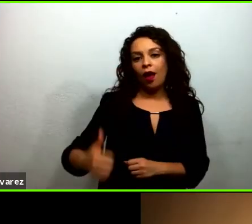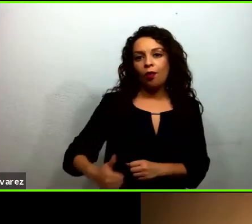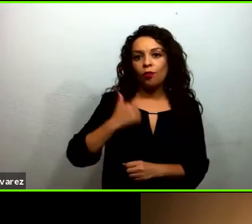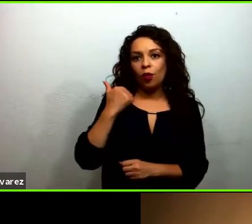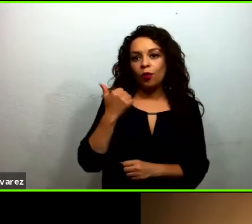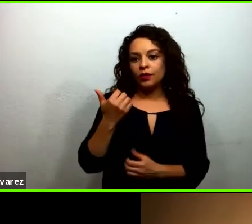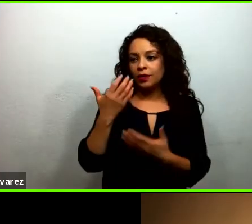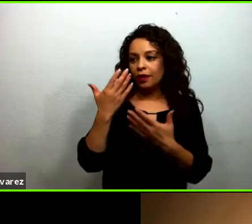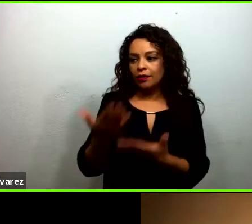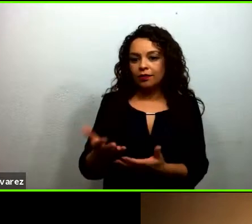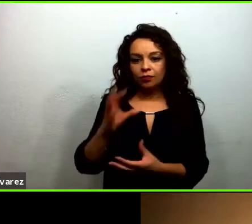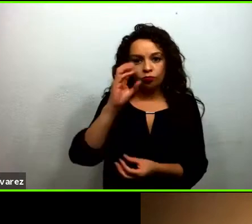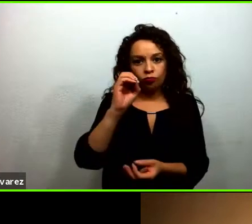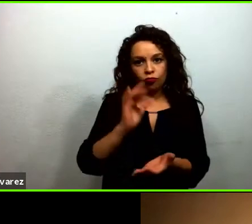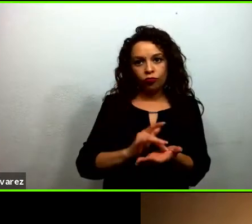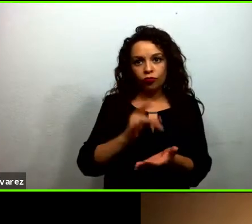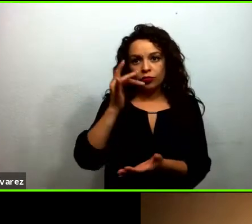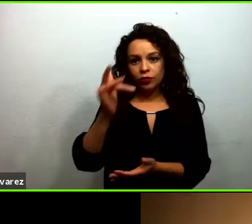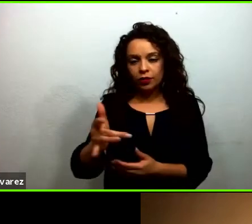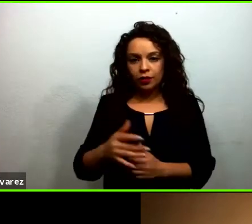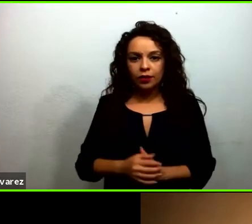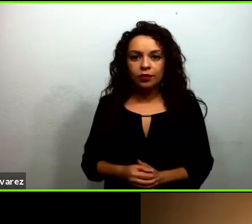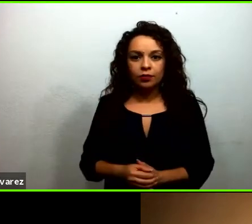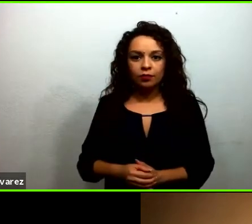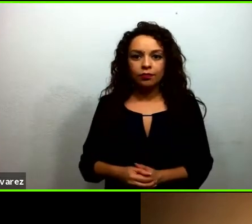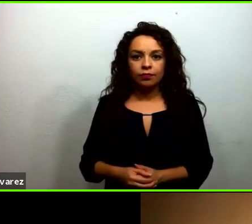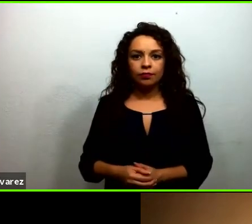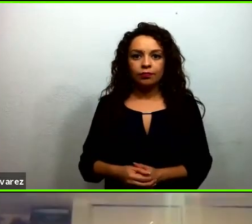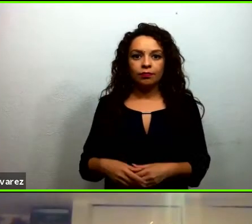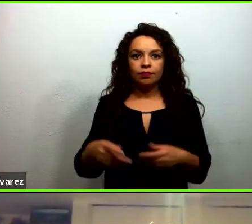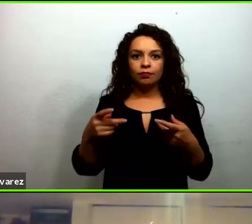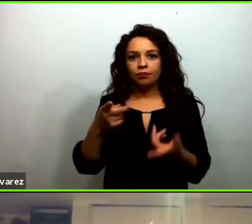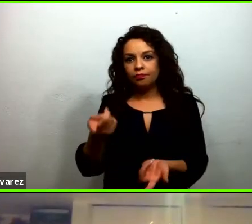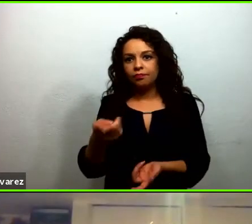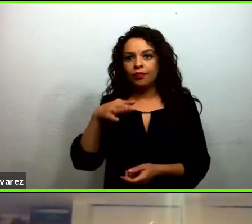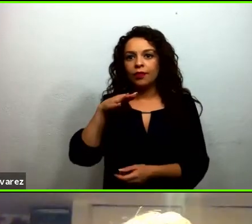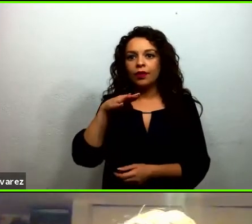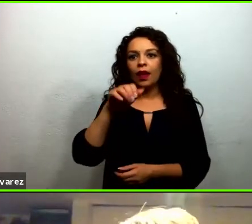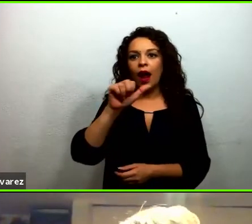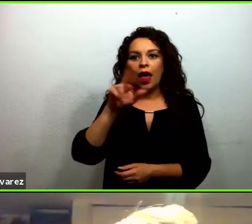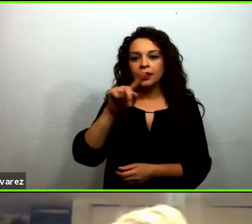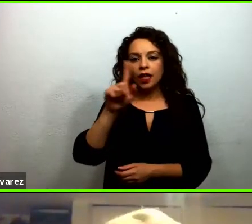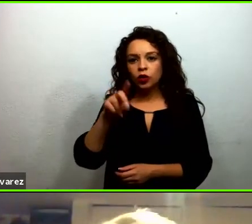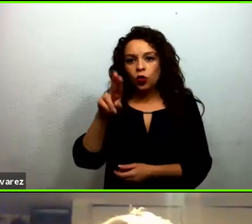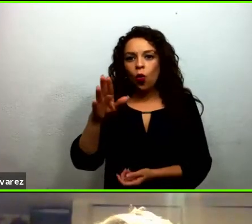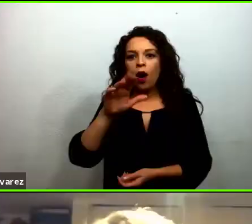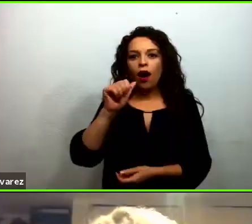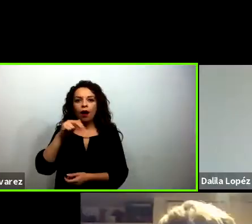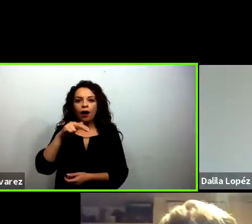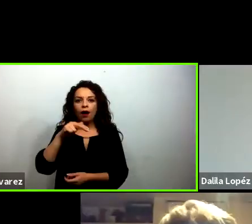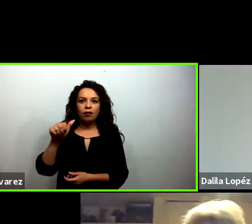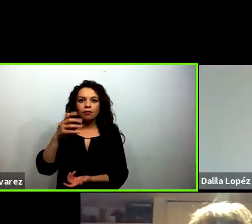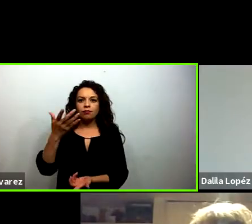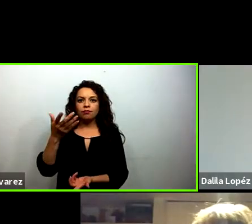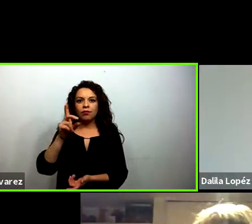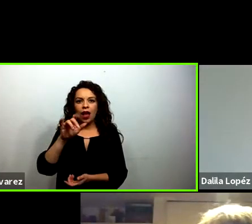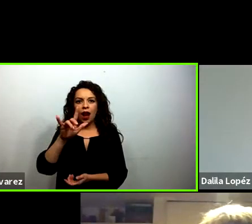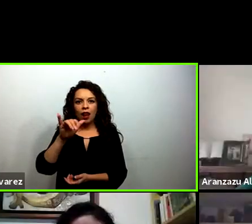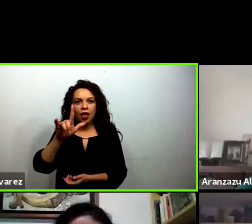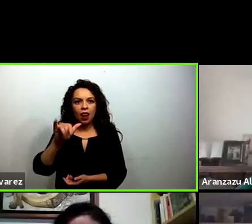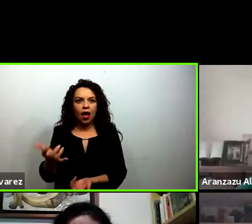mucho a nuestras panelistas a Marilín a Dalila a Aranzazul Cecilia y a todos los que